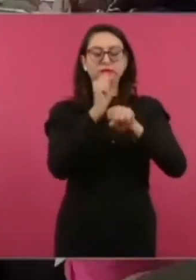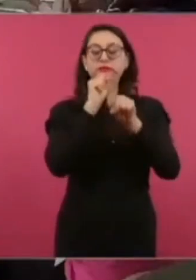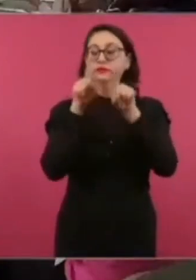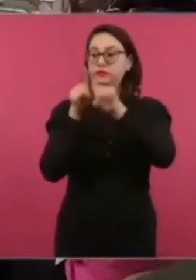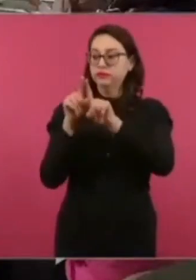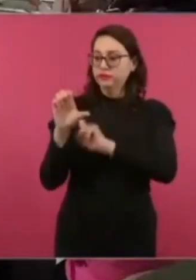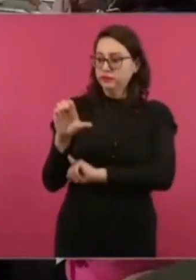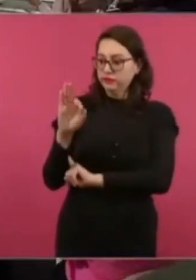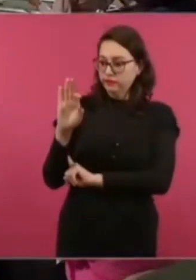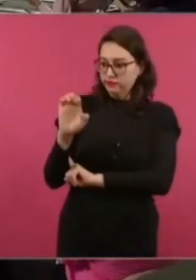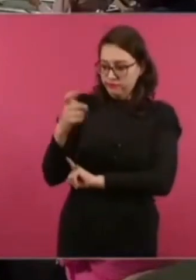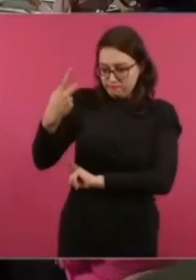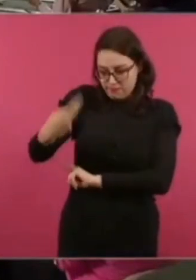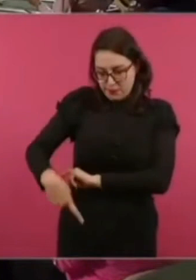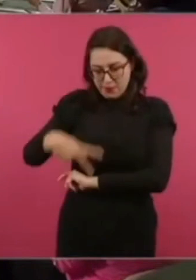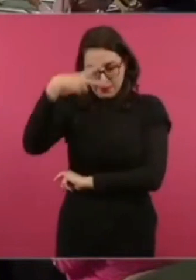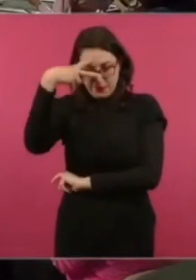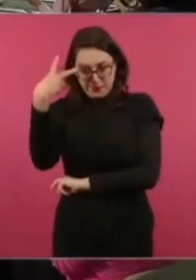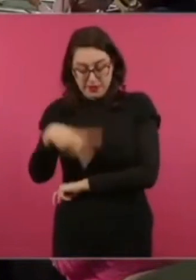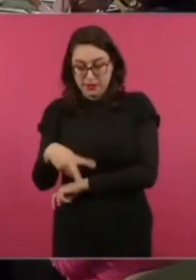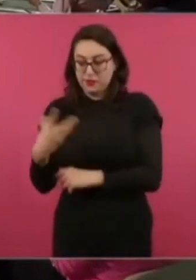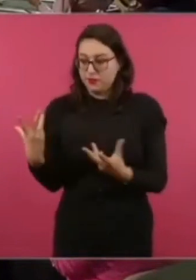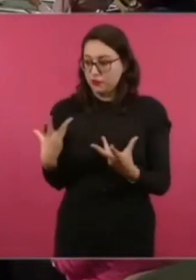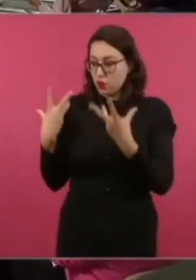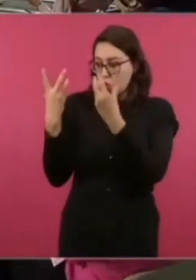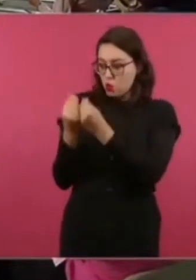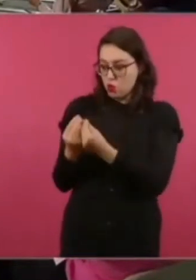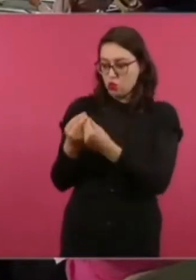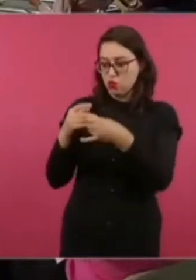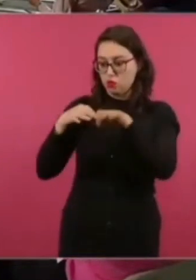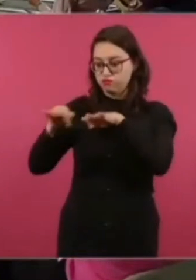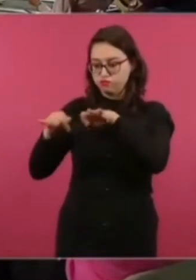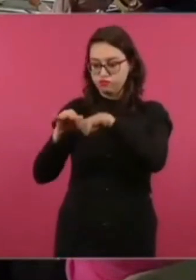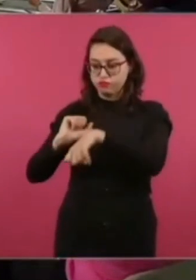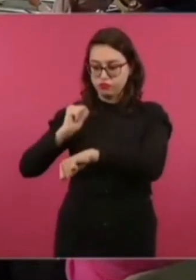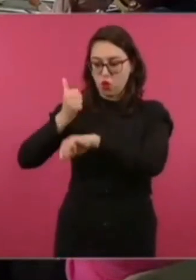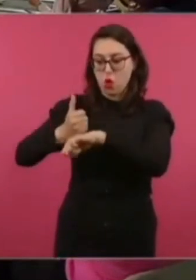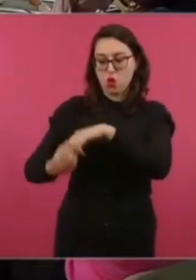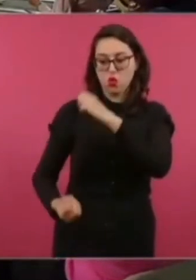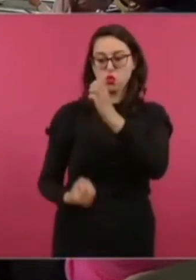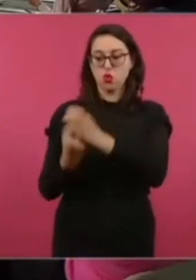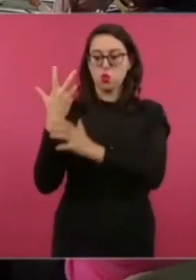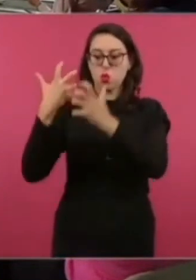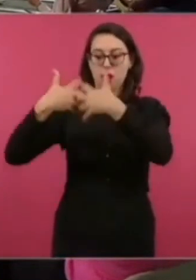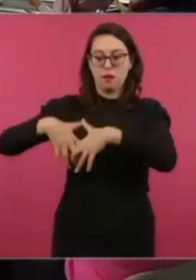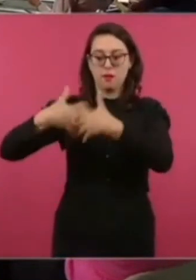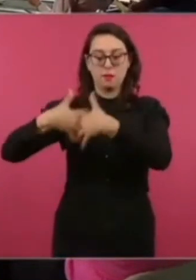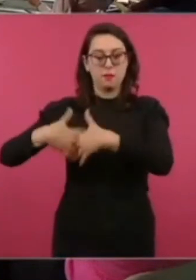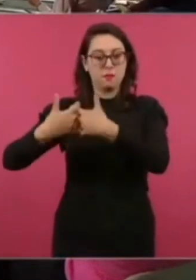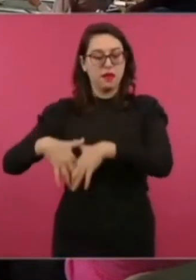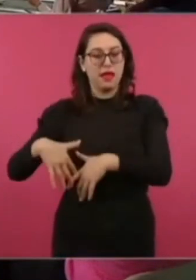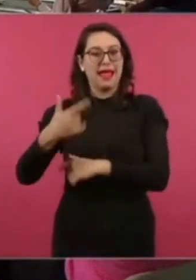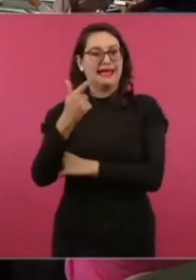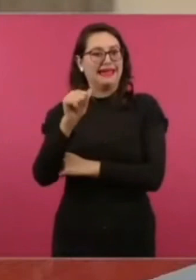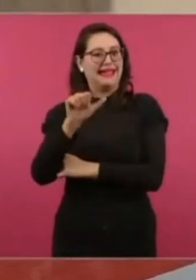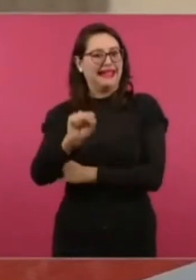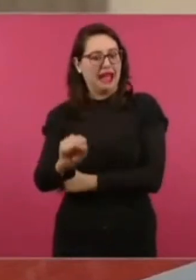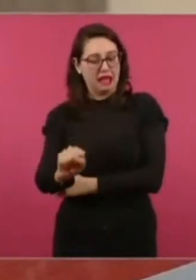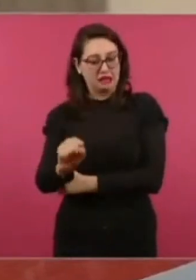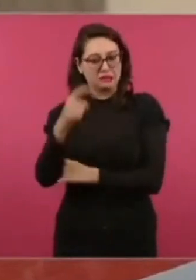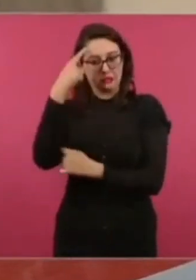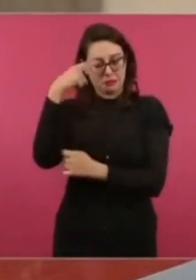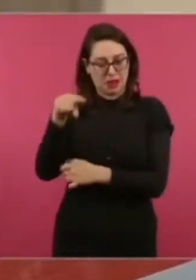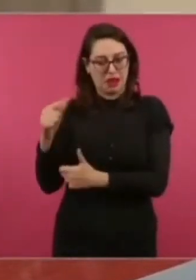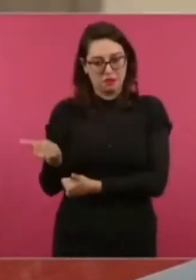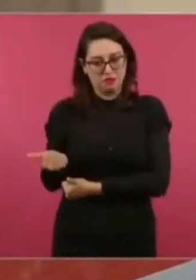Electricidad, empresa pública de nuestro país, están instalando una planta de liquefacción en el Golfo de México para